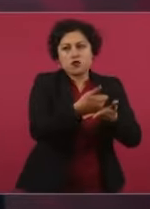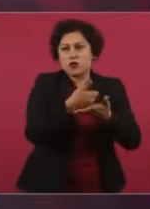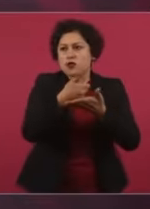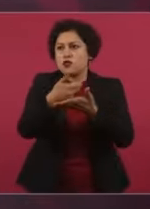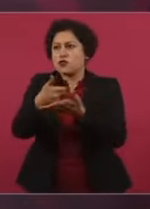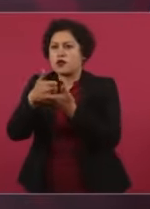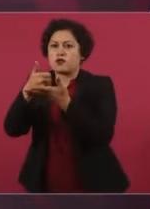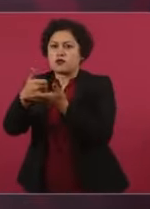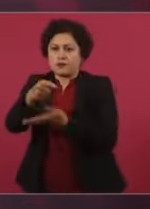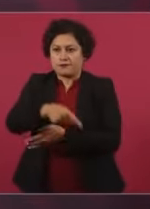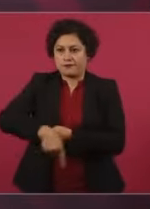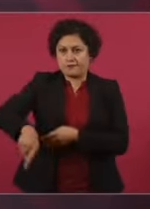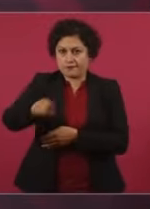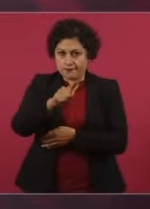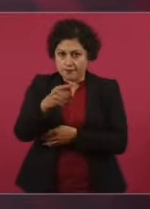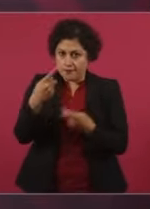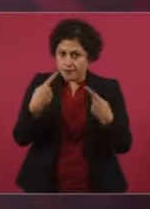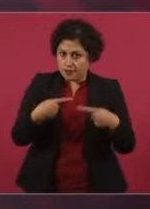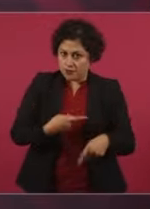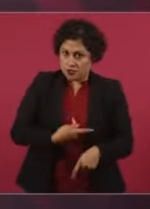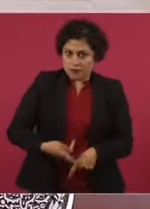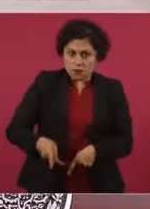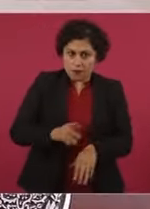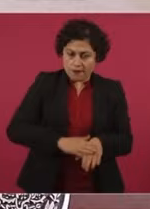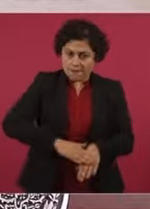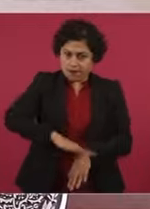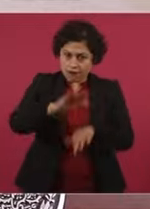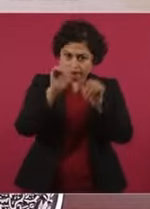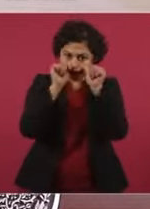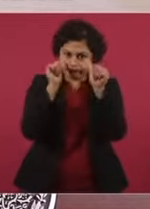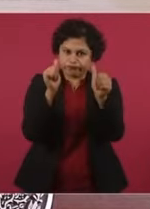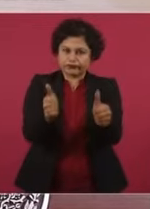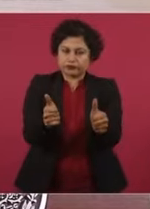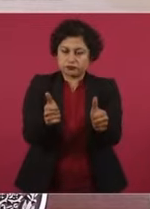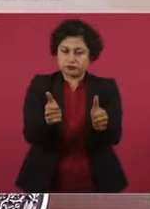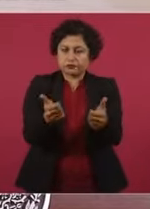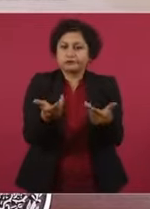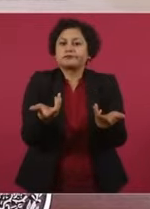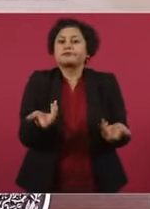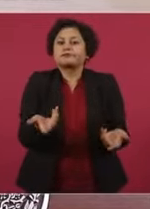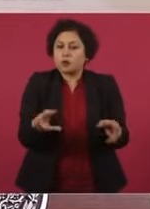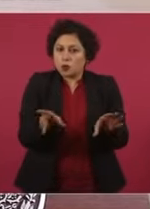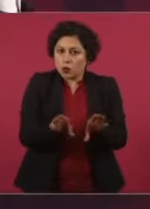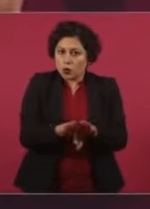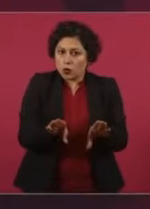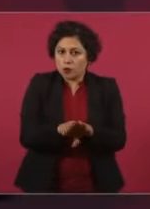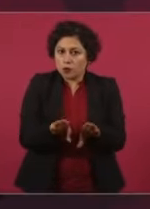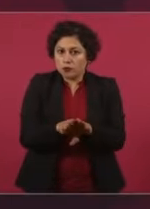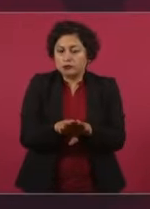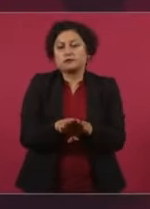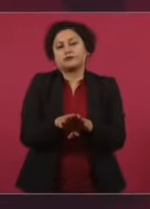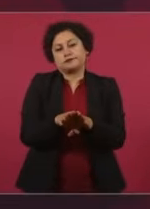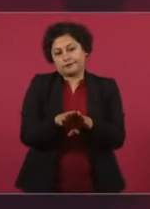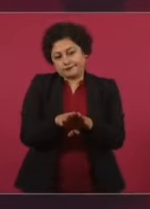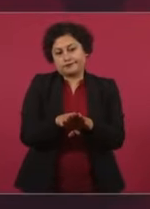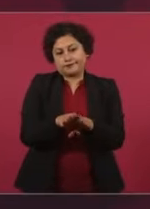a los pobres, es no permitir la corrupción